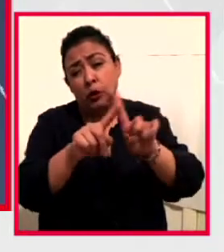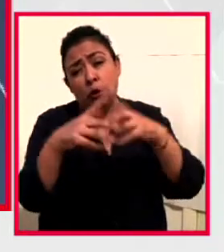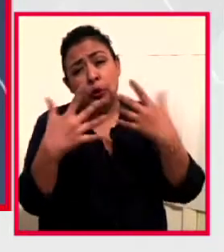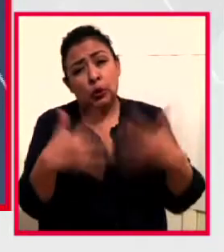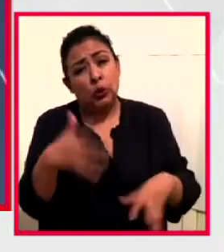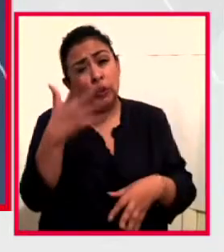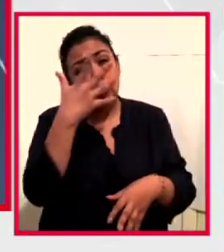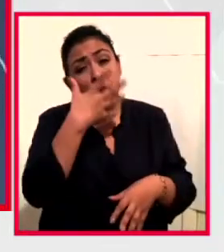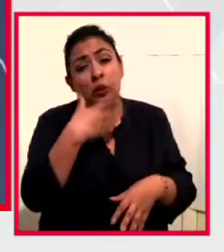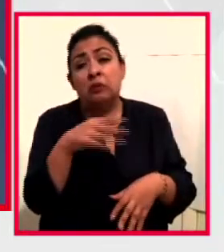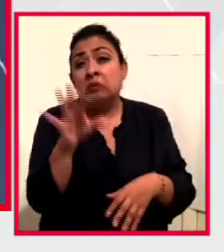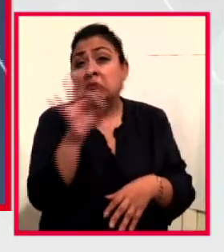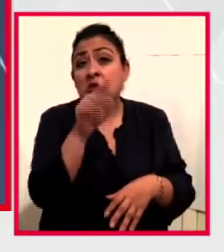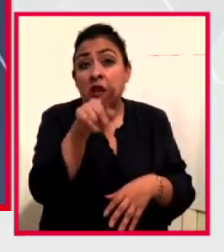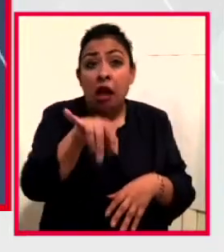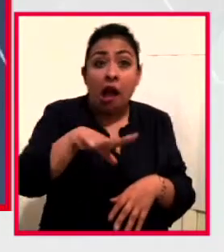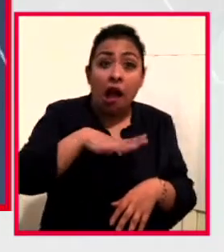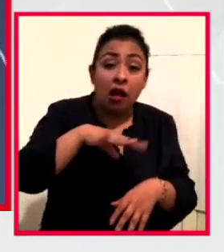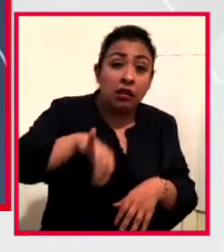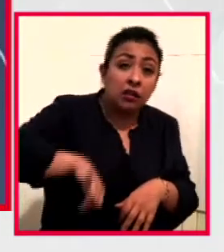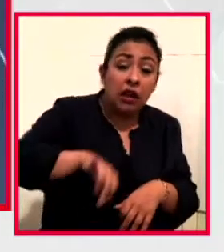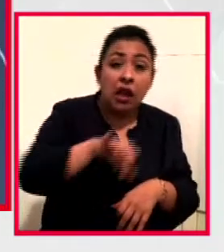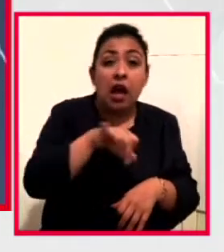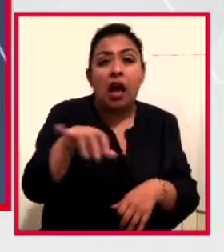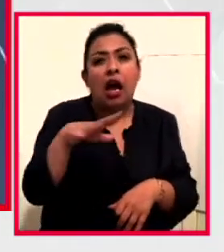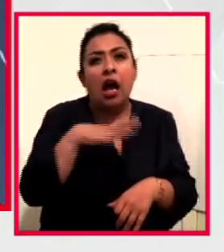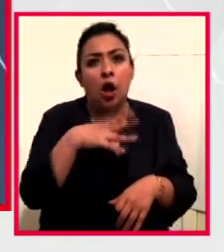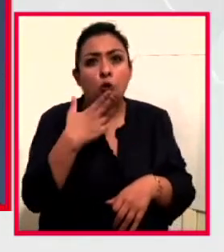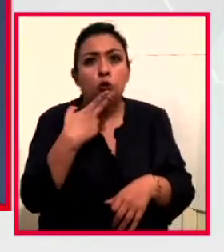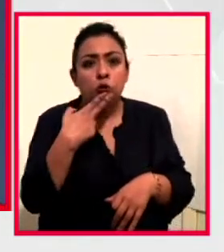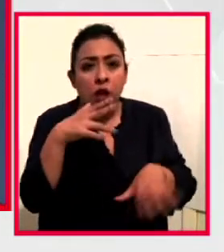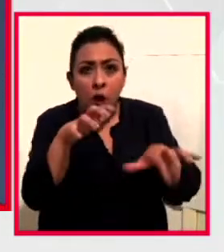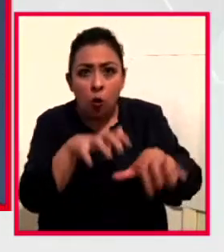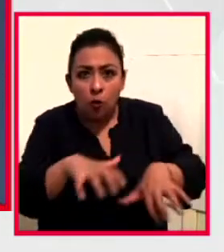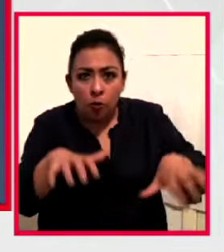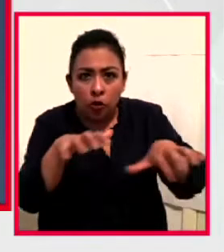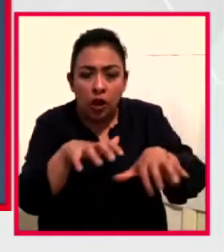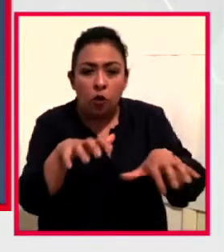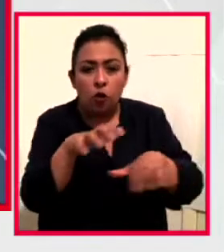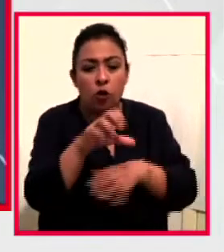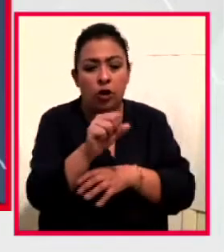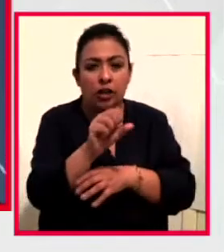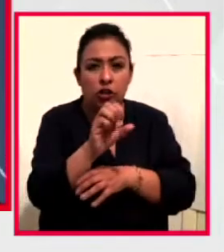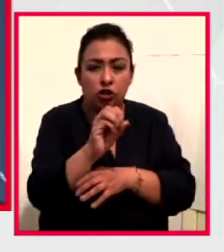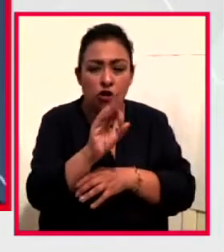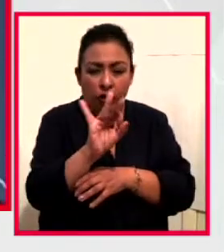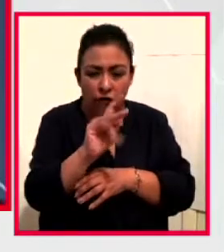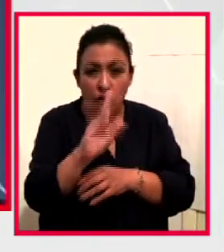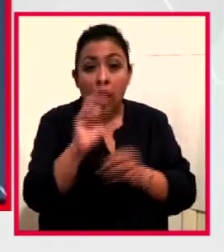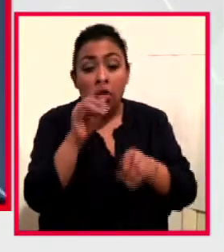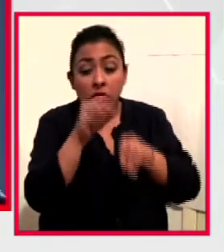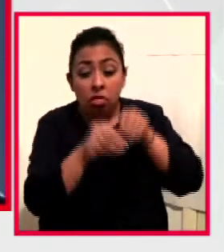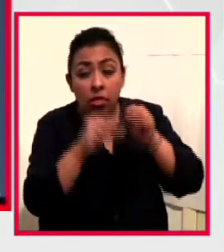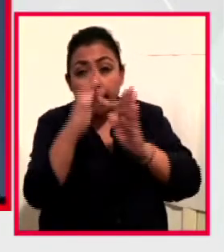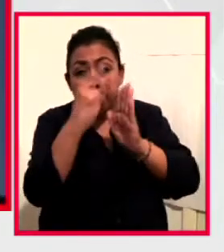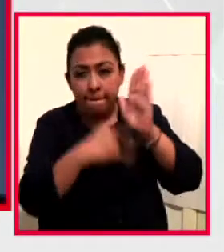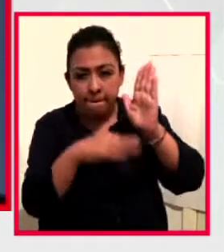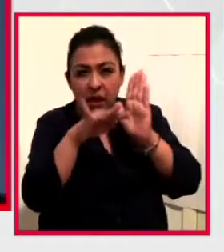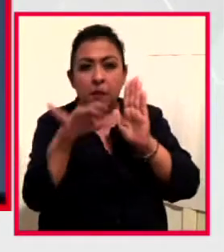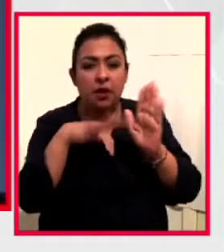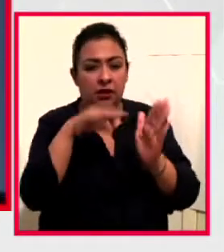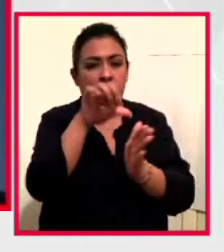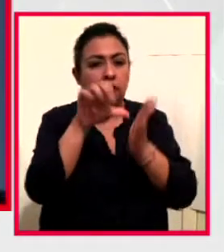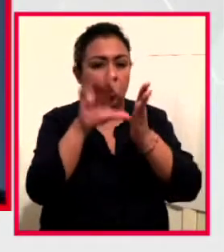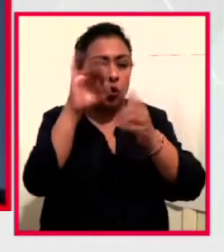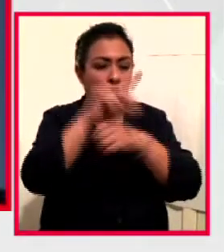Inclusive, si ustedes están interesados en manejar software, en hacer memes, ¿por qué no? El Centro de Cultura Digital se une al programa